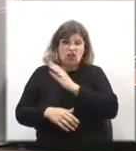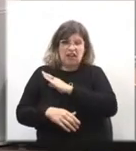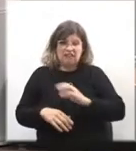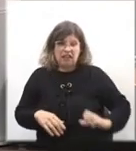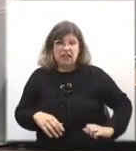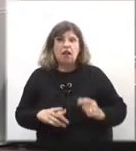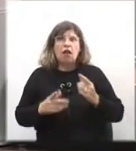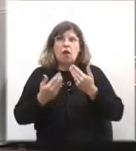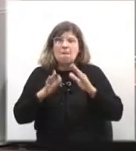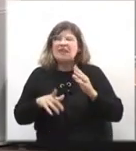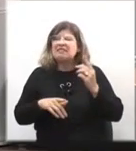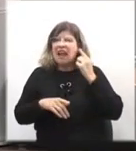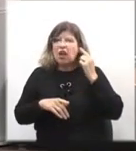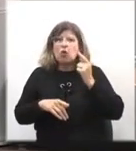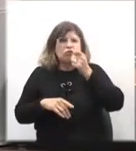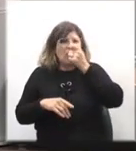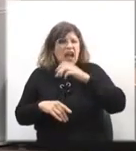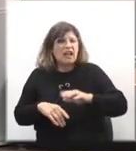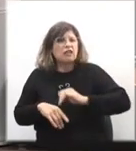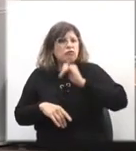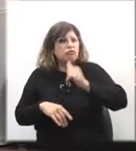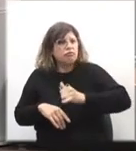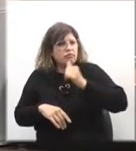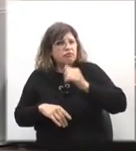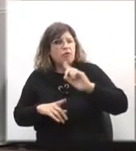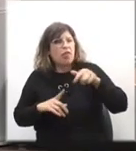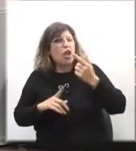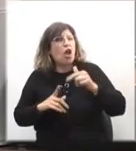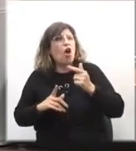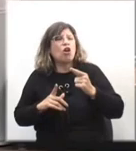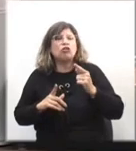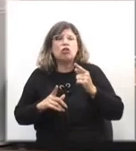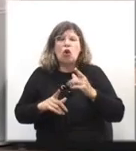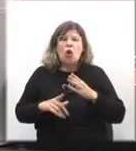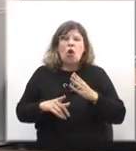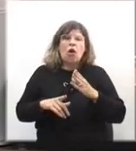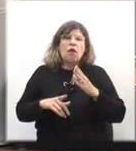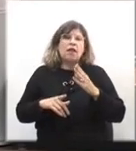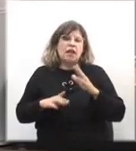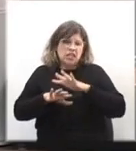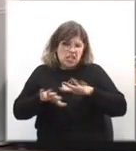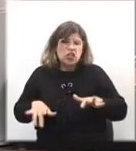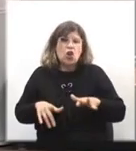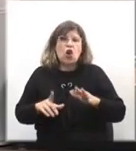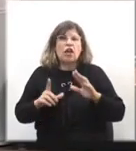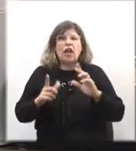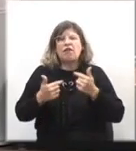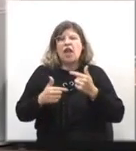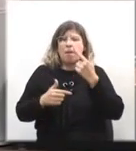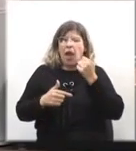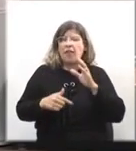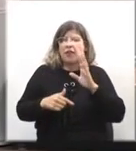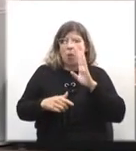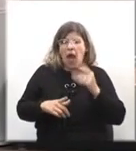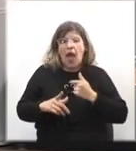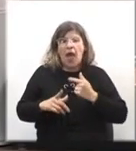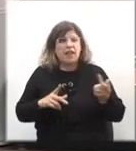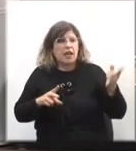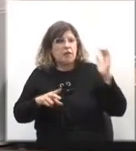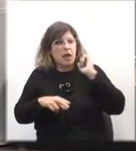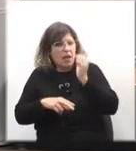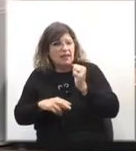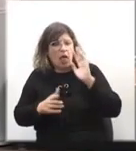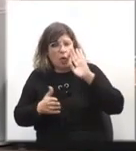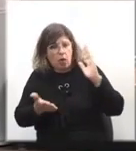comencé a escuchar las historias de otros exiliados, de niños huérfanos, de padres y de madres, porque habían sido asesinados por la dictadura,